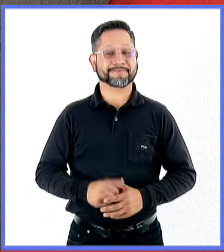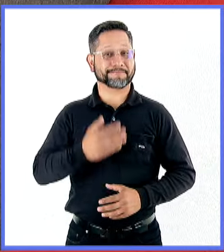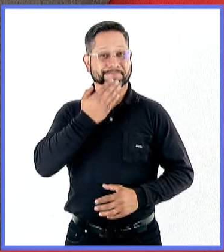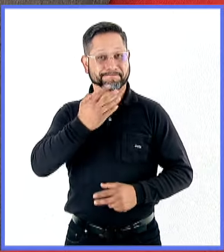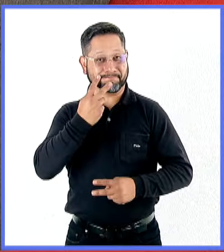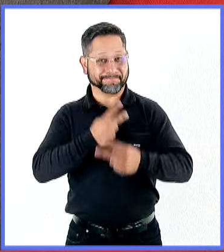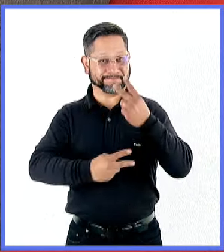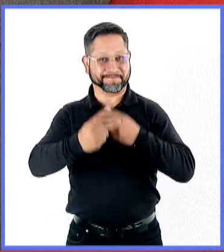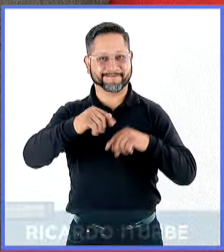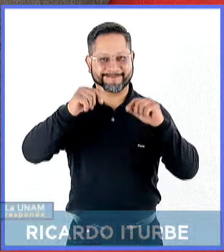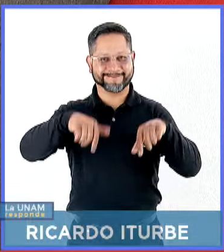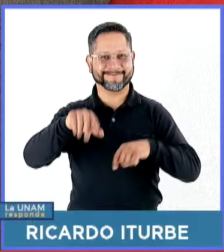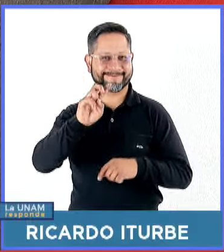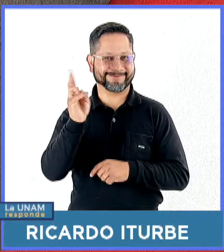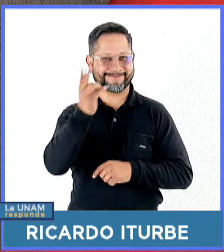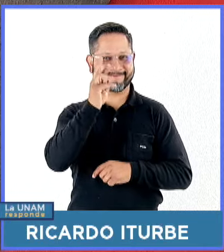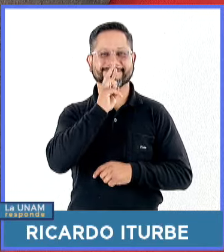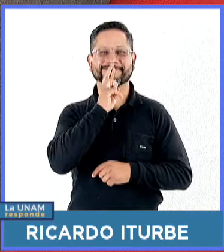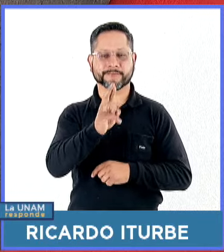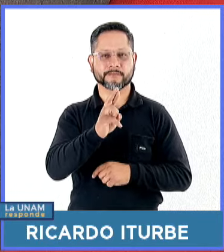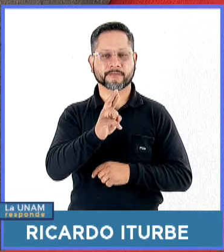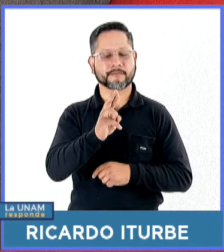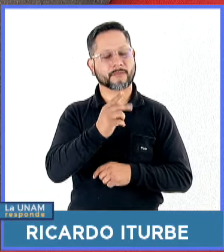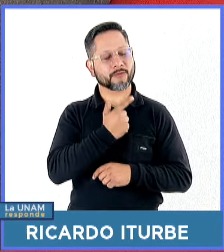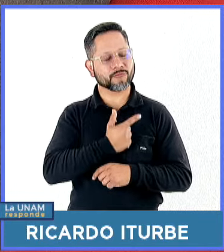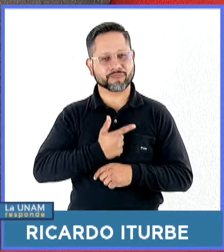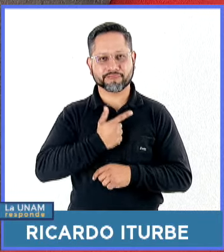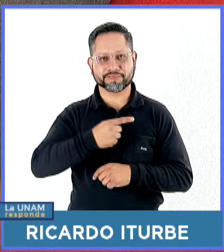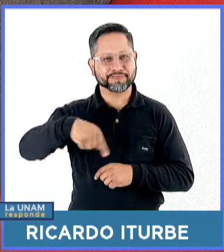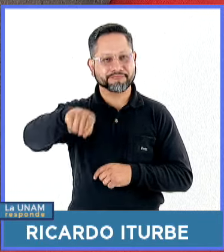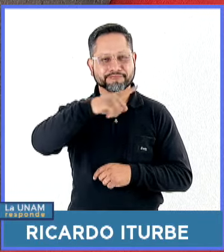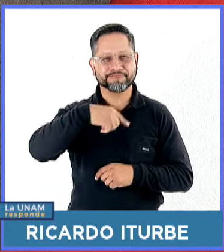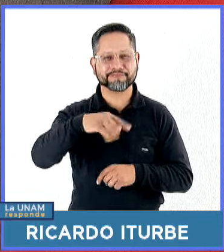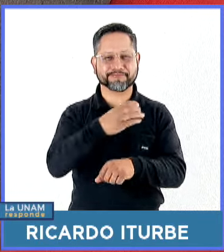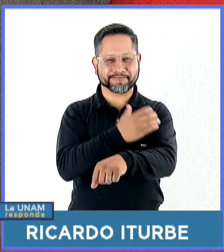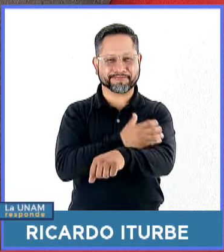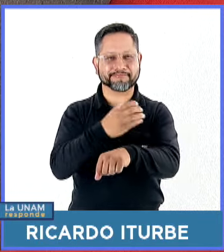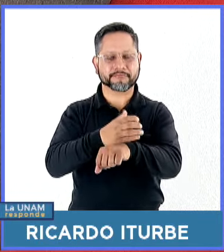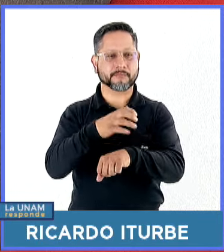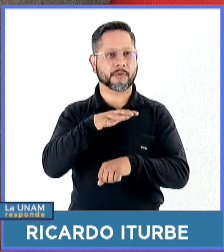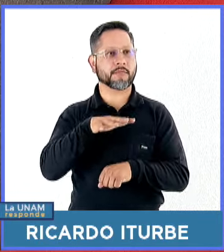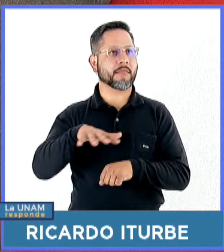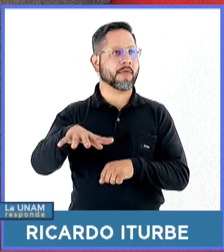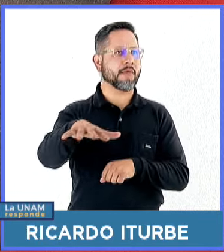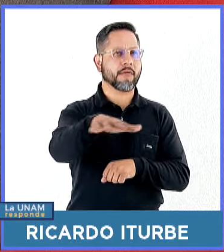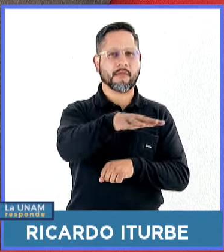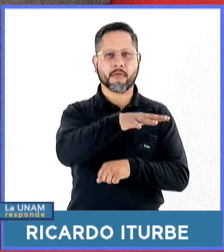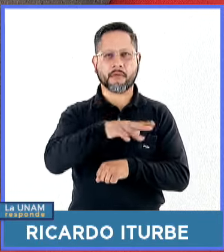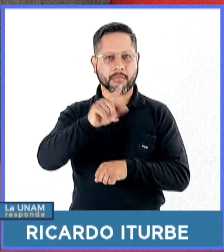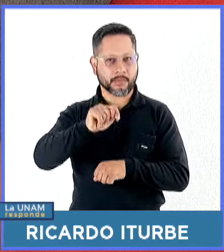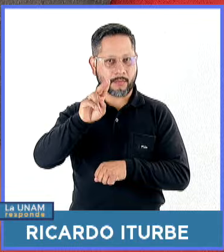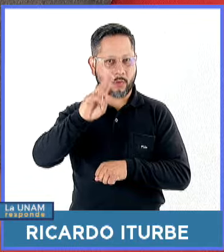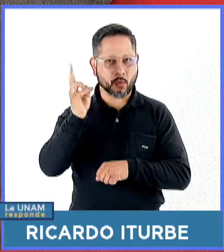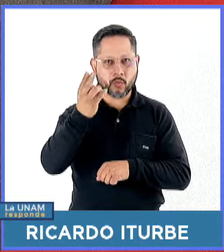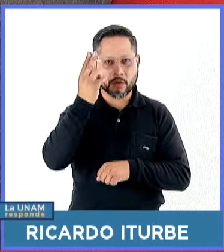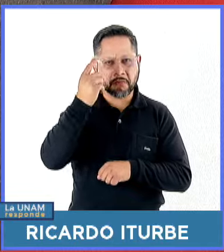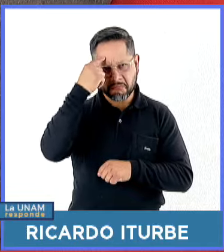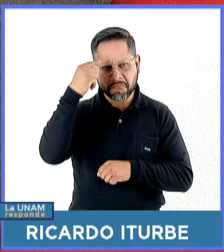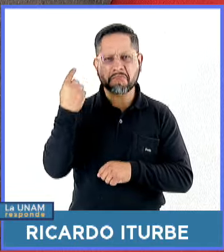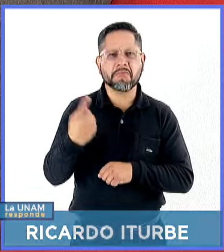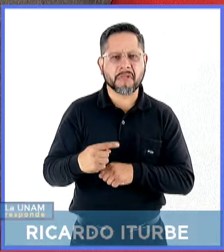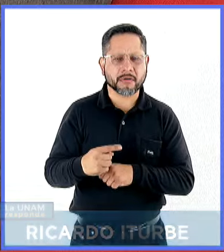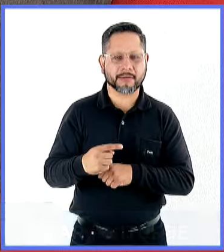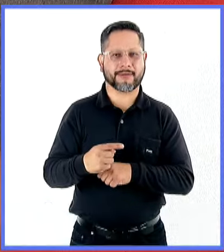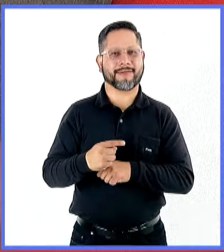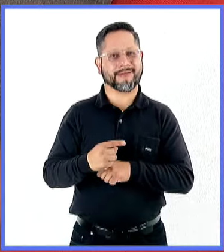Bienvenidos a la UNAM responde. Qué gusto que nos acompañen este lunes para iniciar la semana en este espacio informativo de TV UNAM. Qué hacemos con mucho